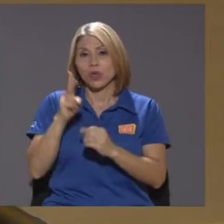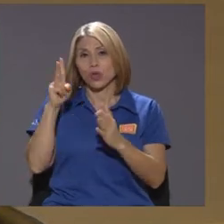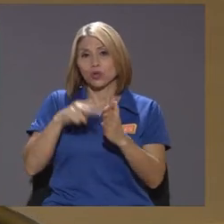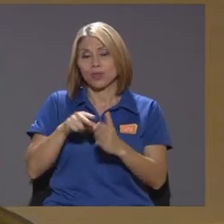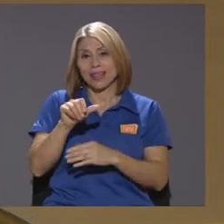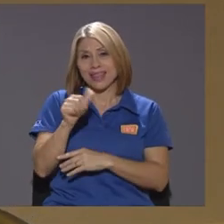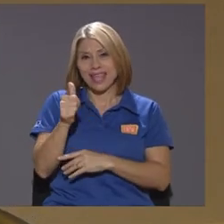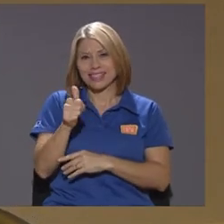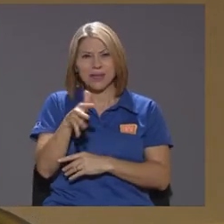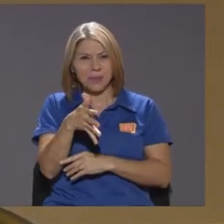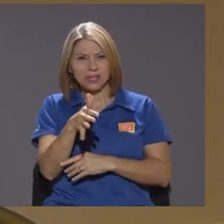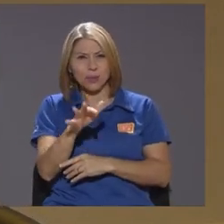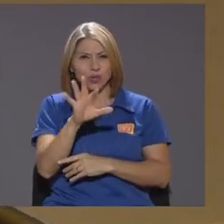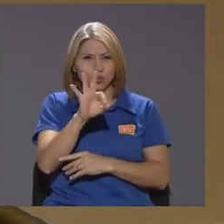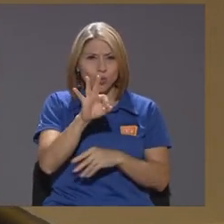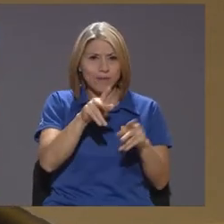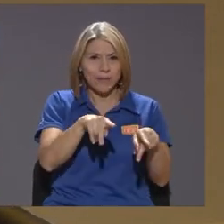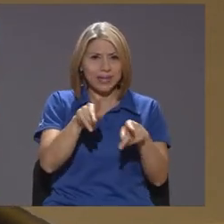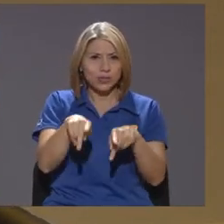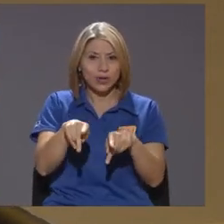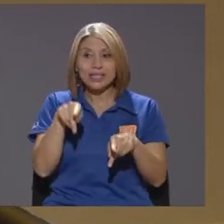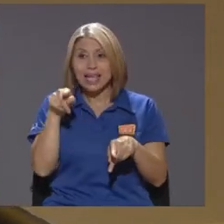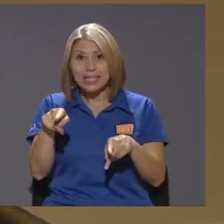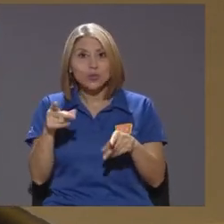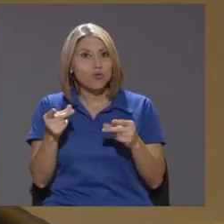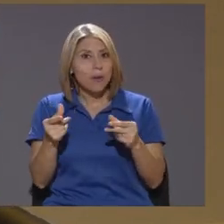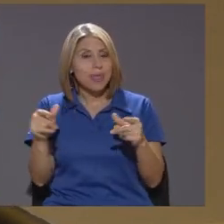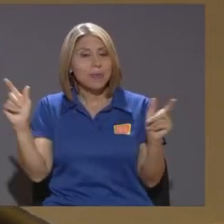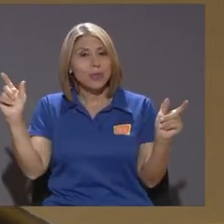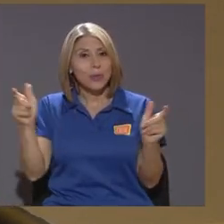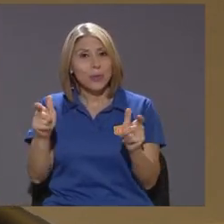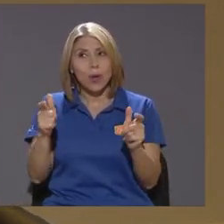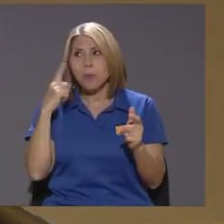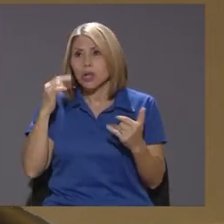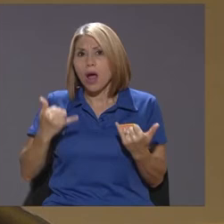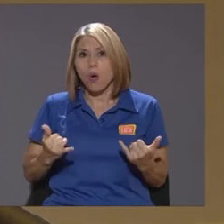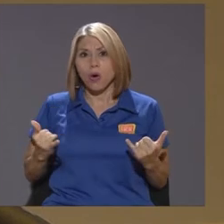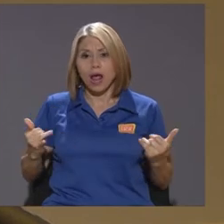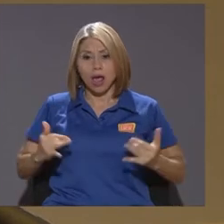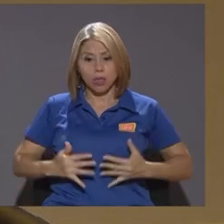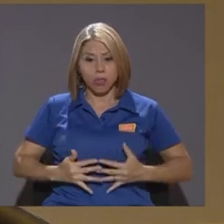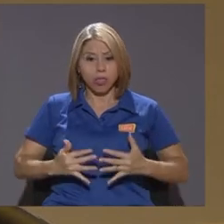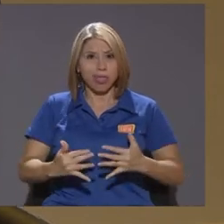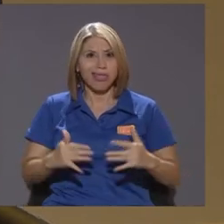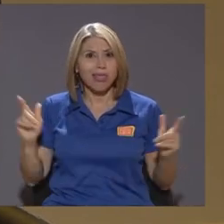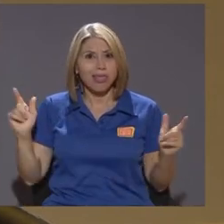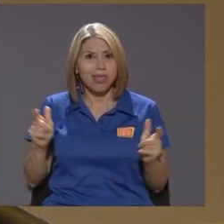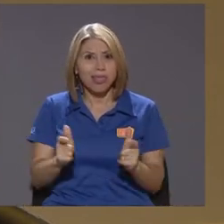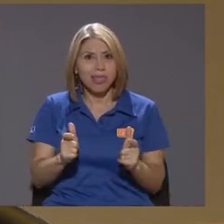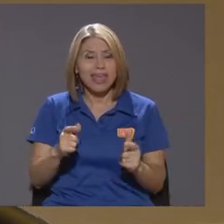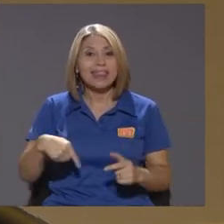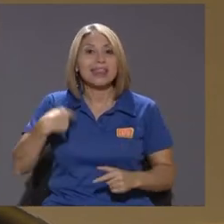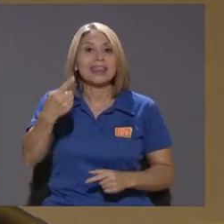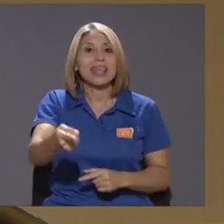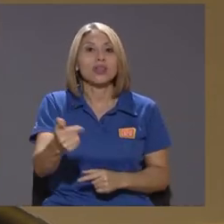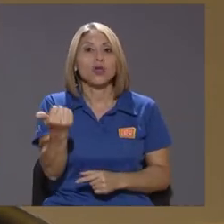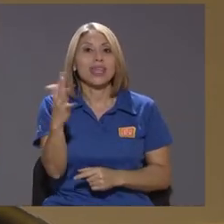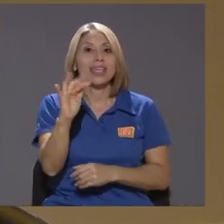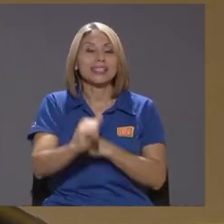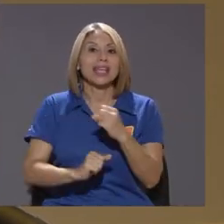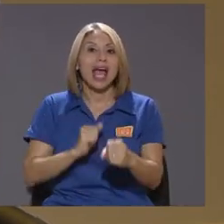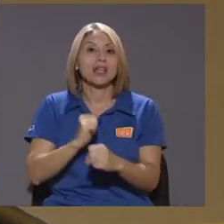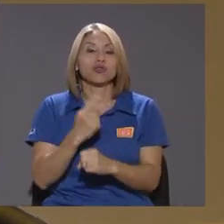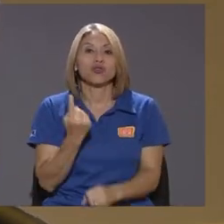personas eso va a disminuir muy rápidamente producto del descenso de la fecundidad van a llegar a ser 3 dentro de 15 años más o menos